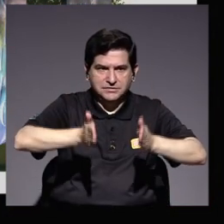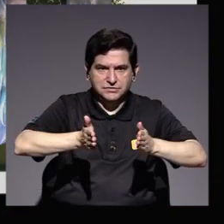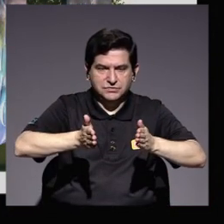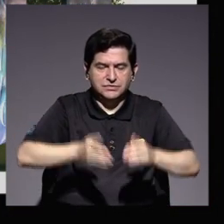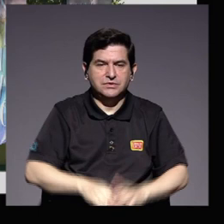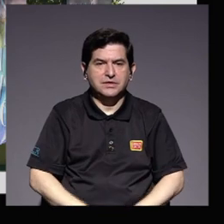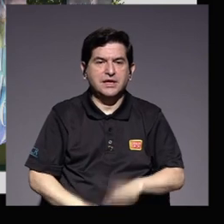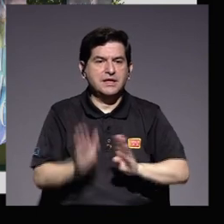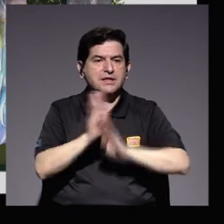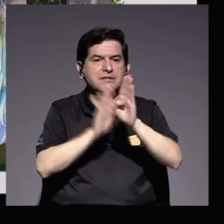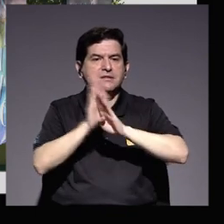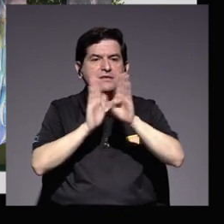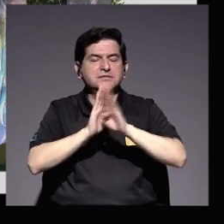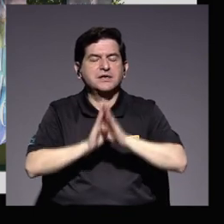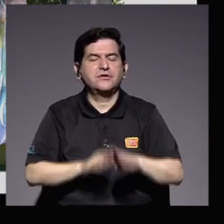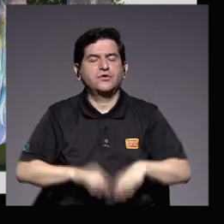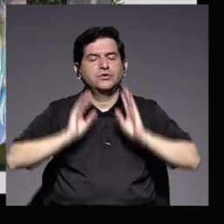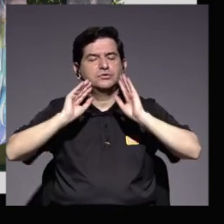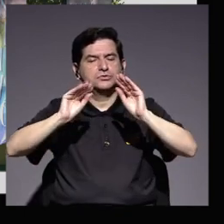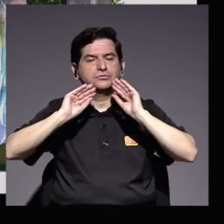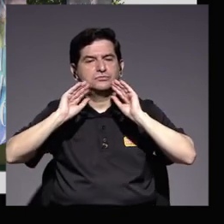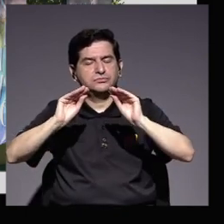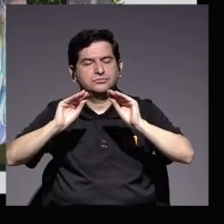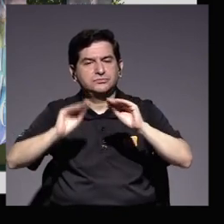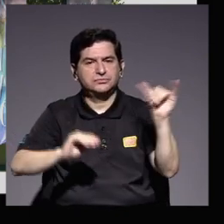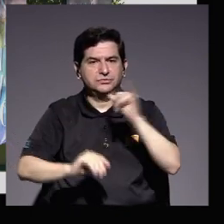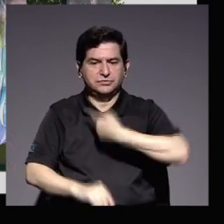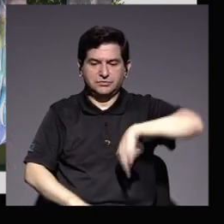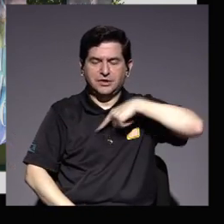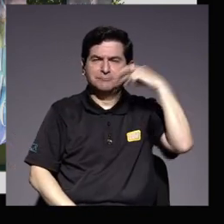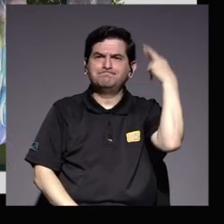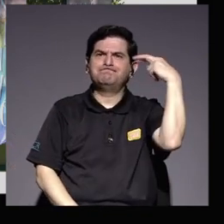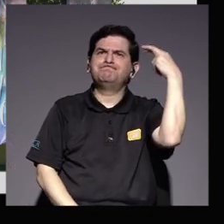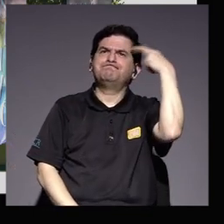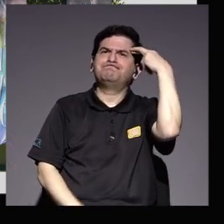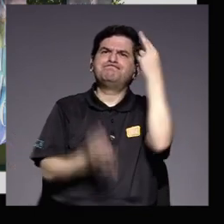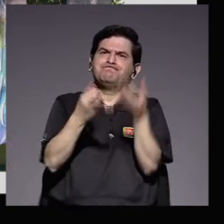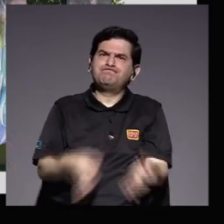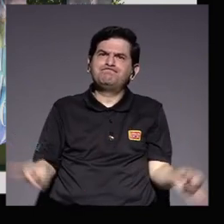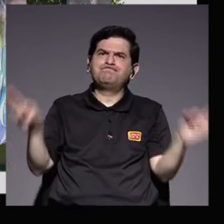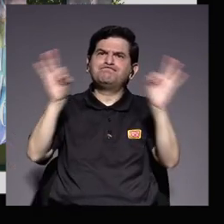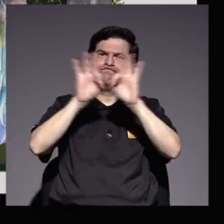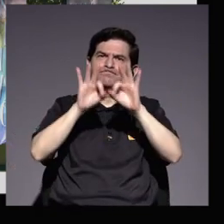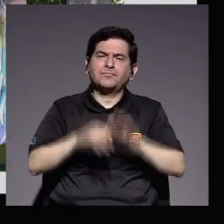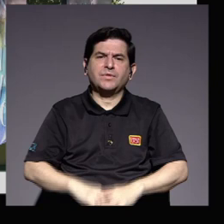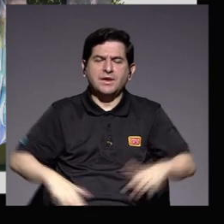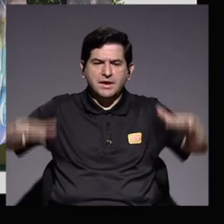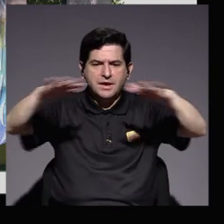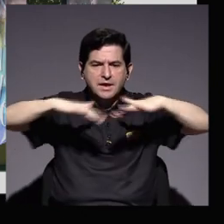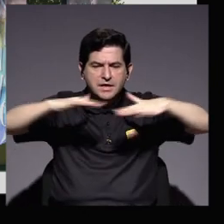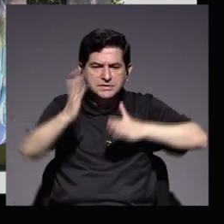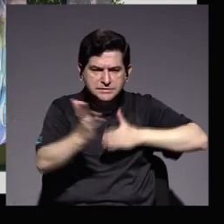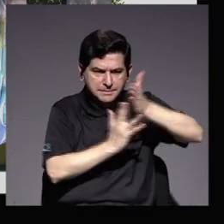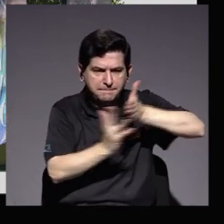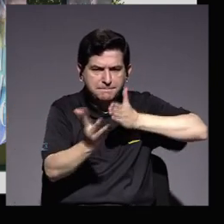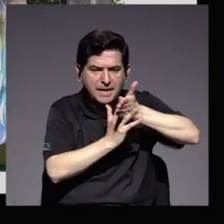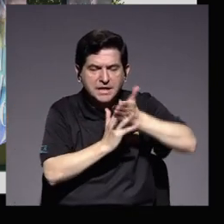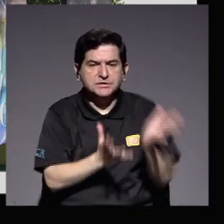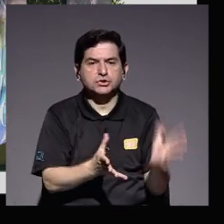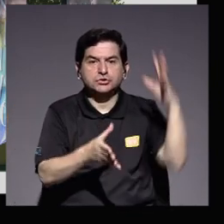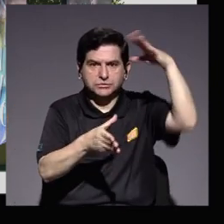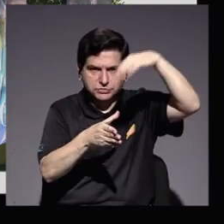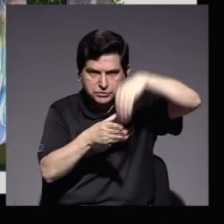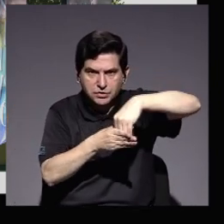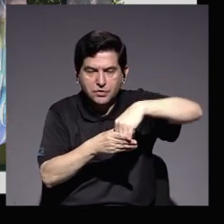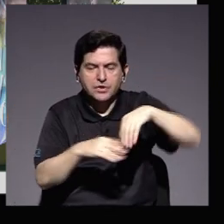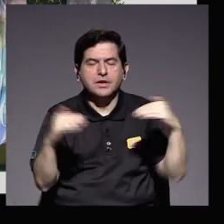y a su desarrollo académico. También nos hace reflexionar sobre la importancia de generar entornos accesibles, inclusivos